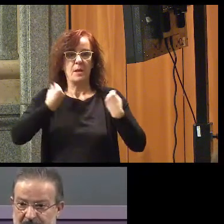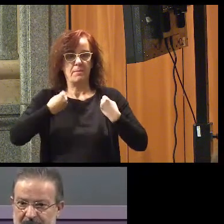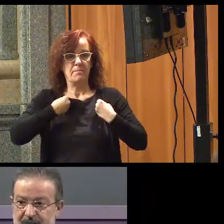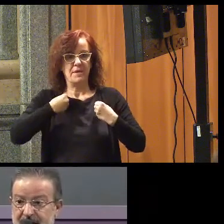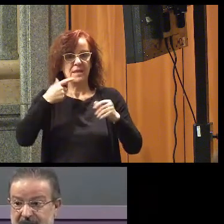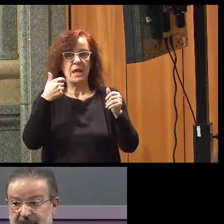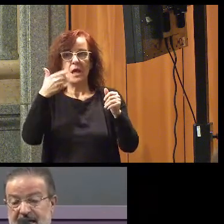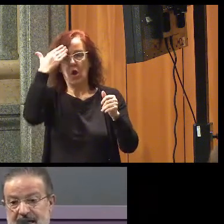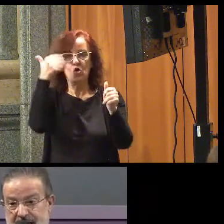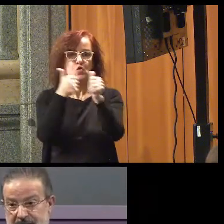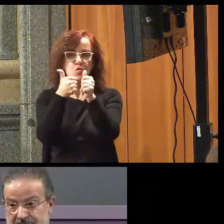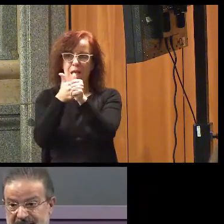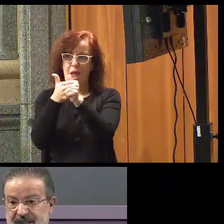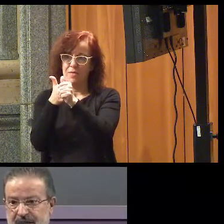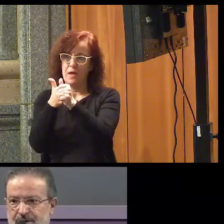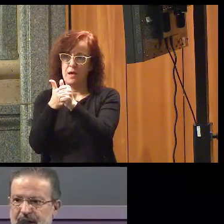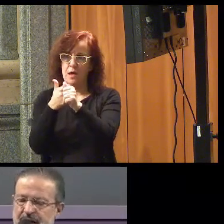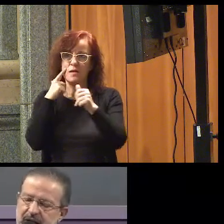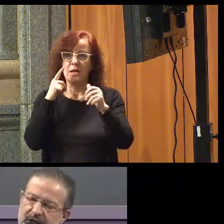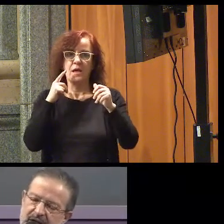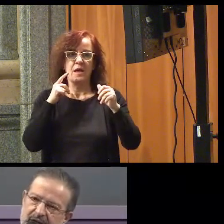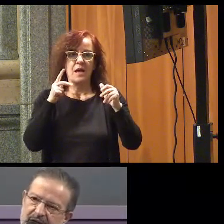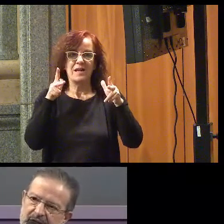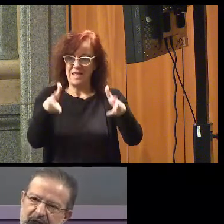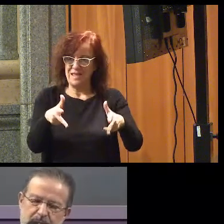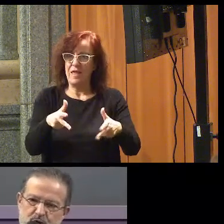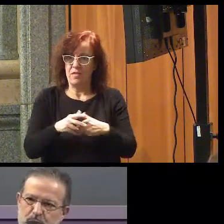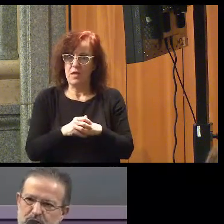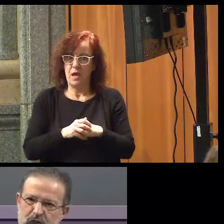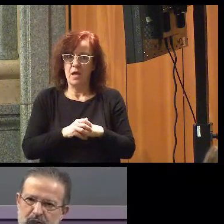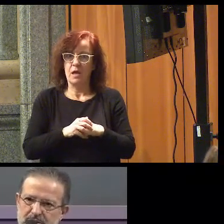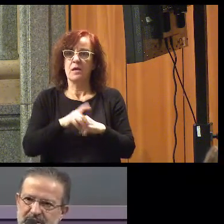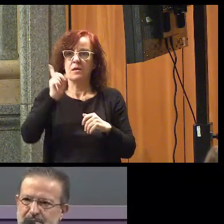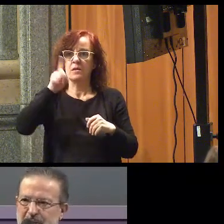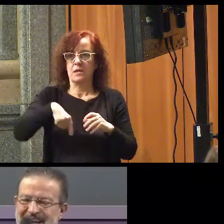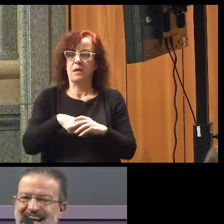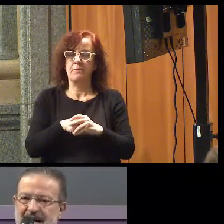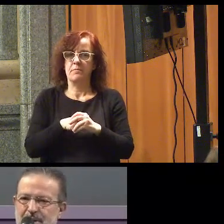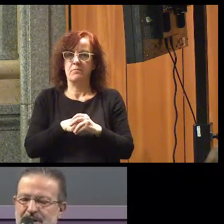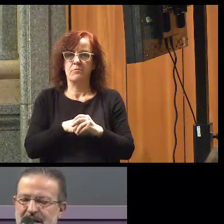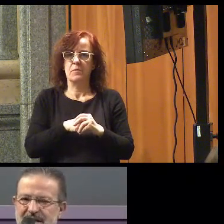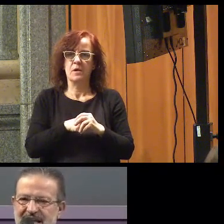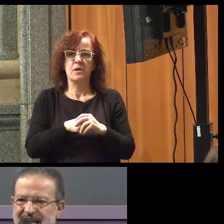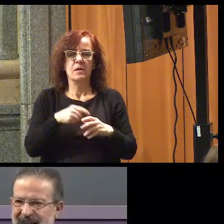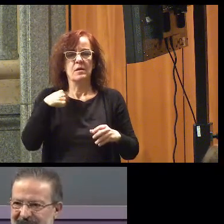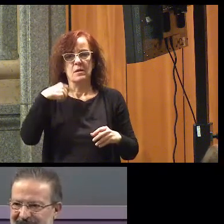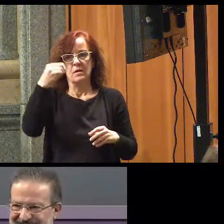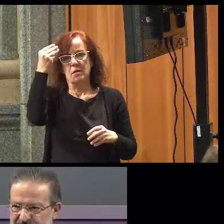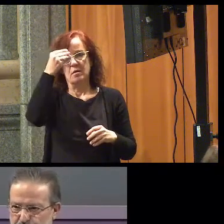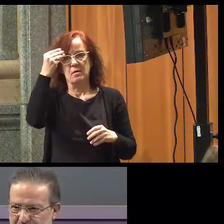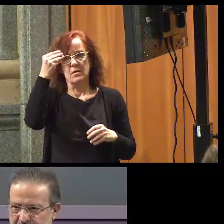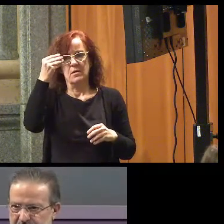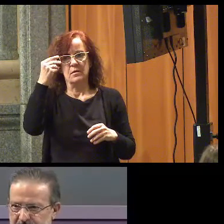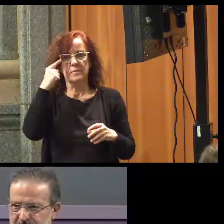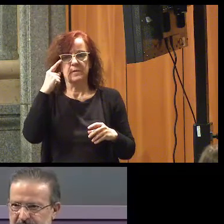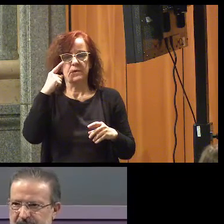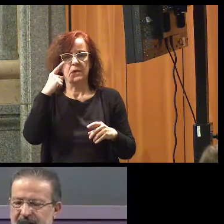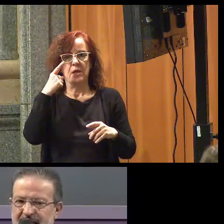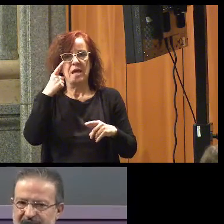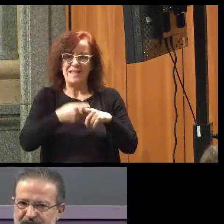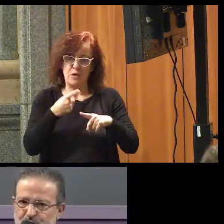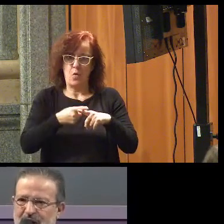tutelada que en residencia. Y por supuesto, me viene a la cabeza la sexualidad.